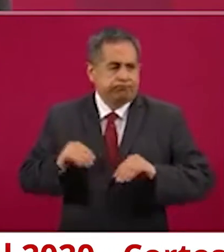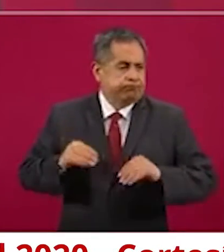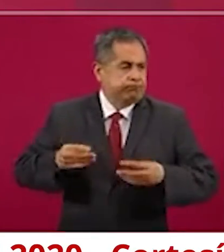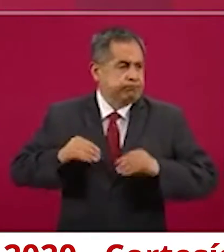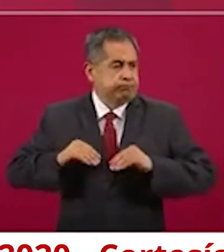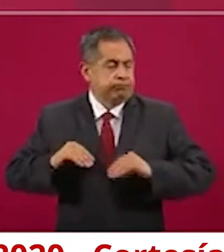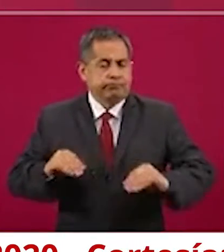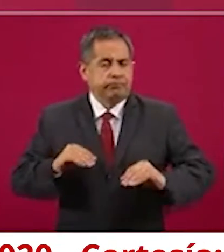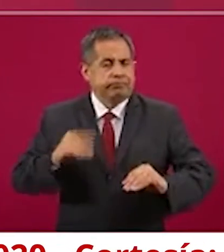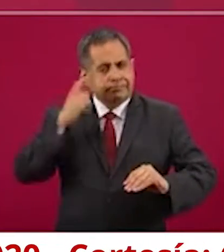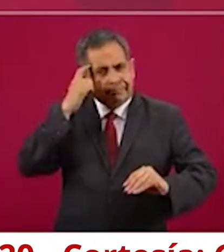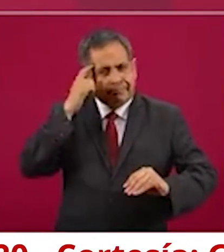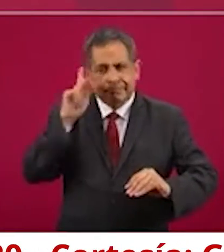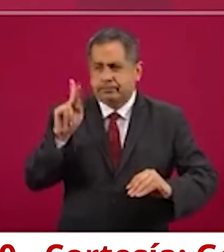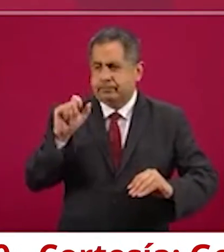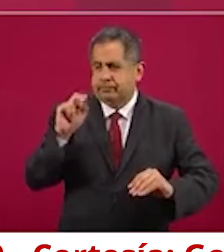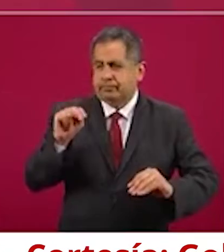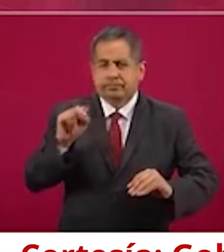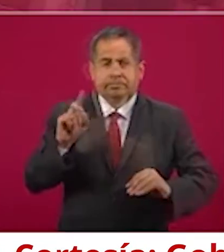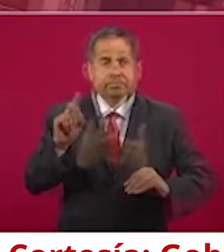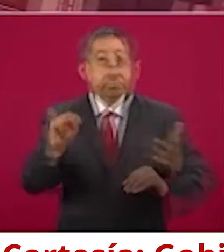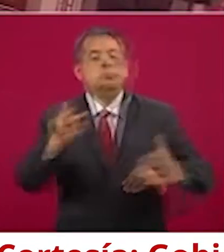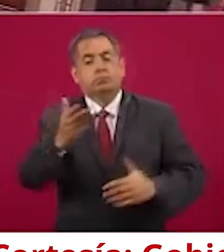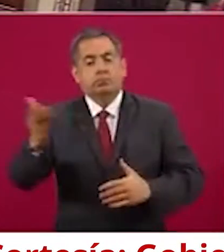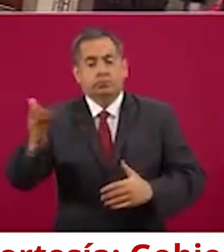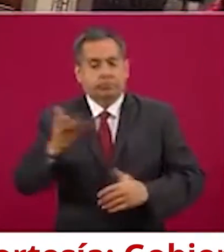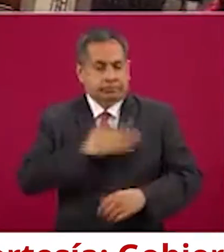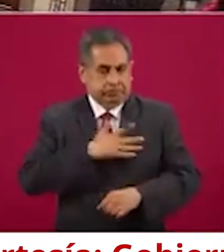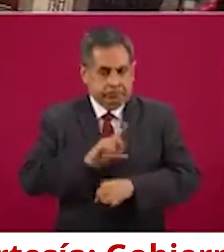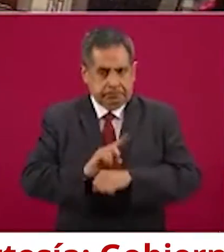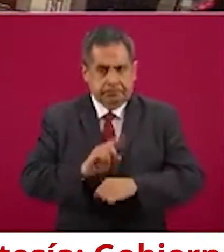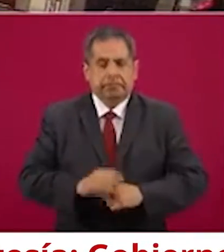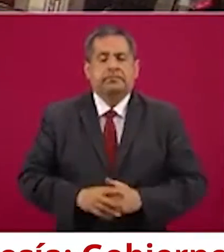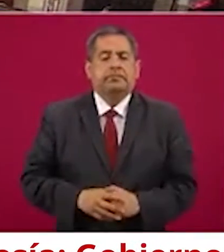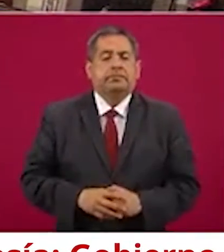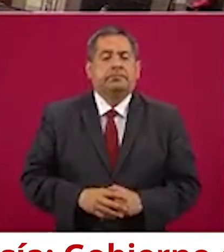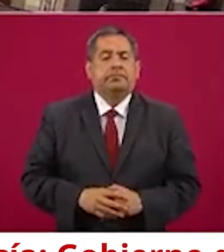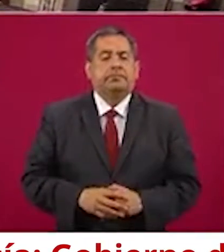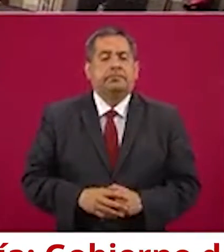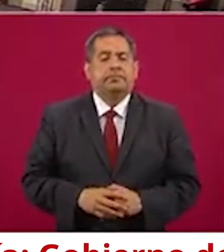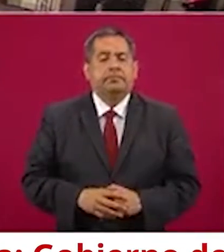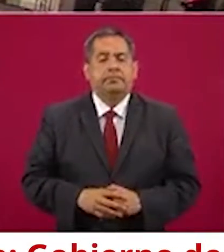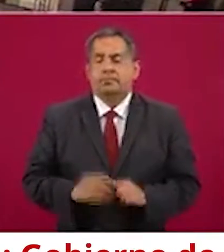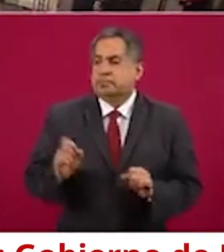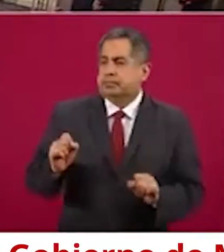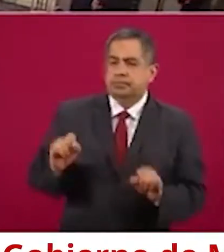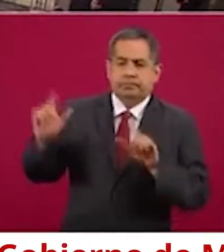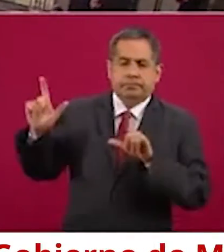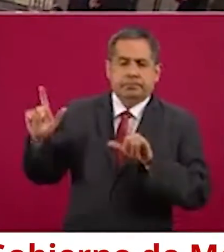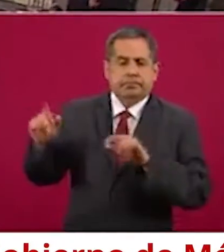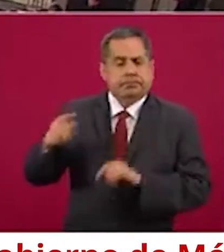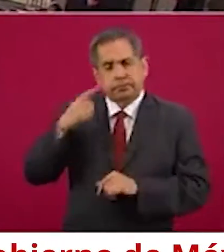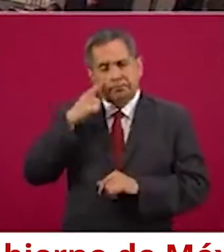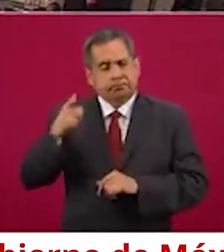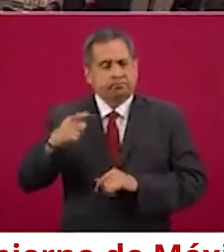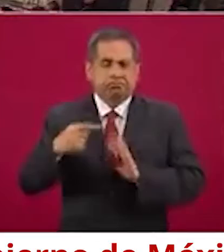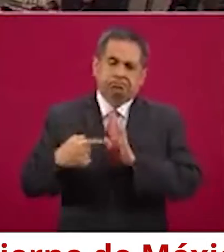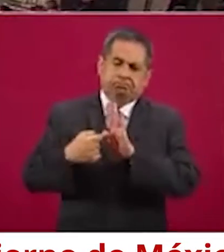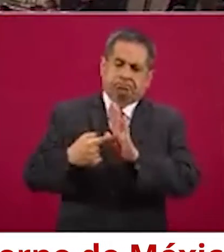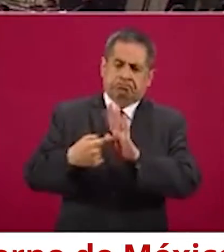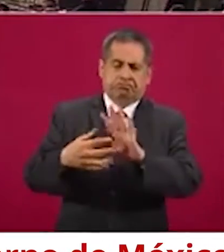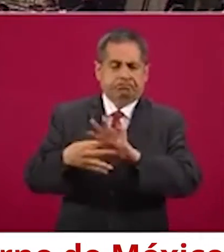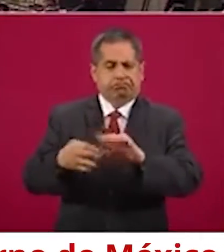-III, el plan Marina. Presento a ustedes un informe